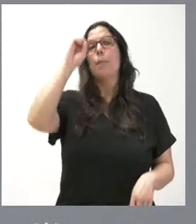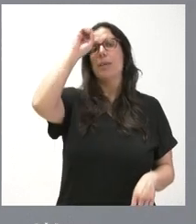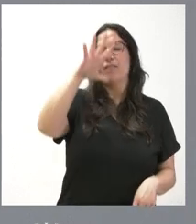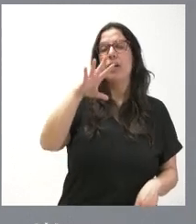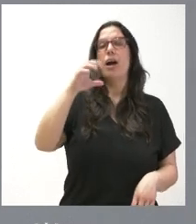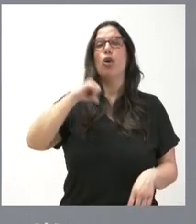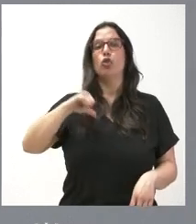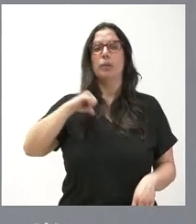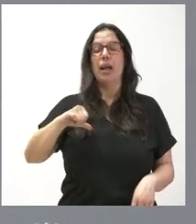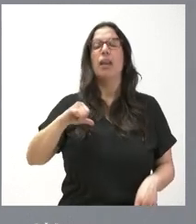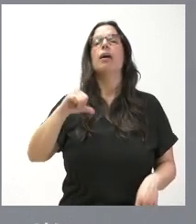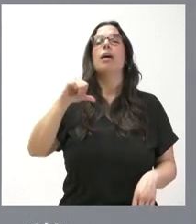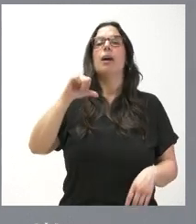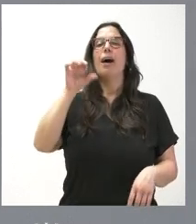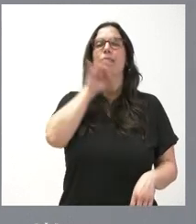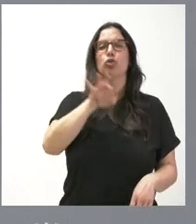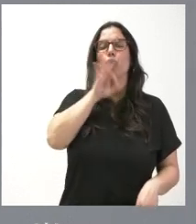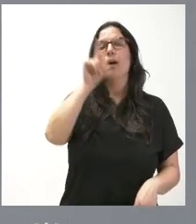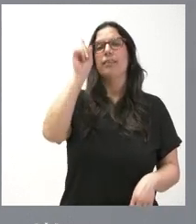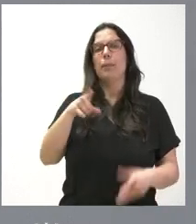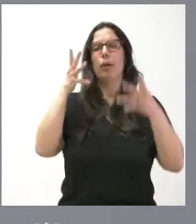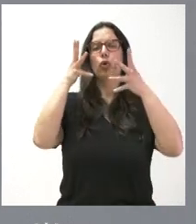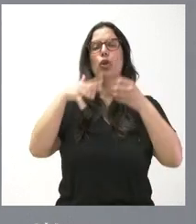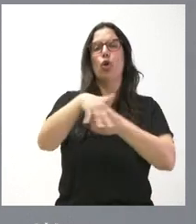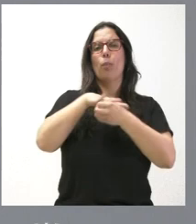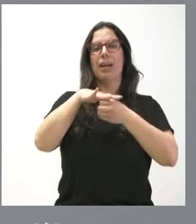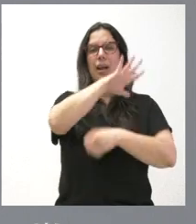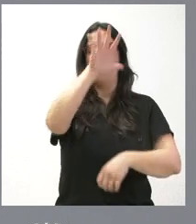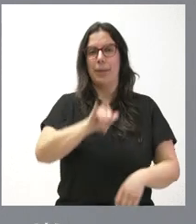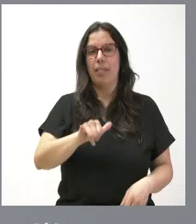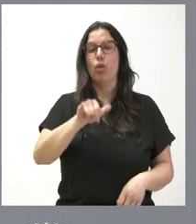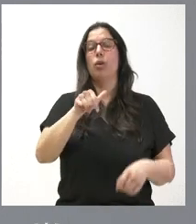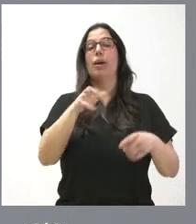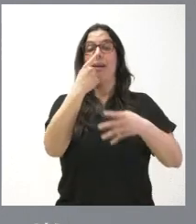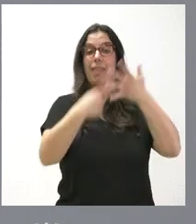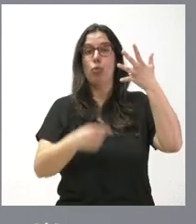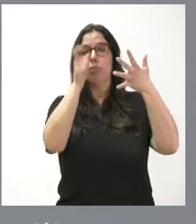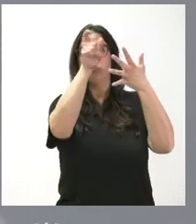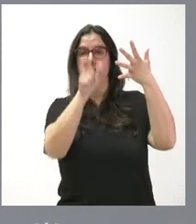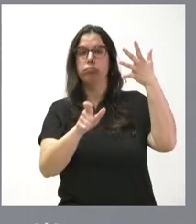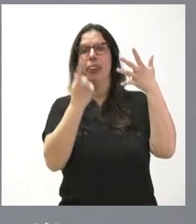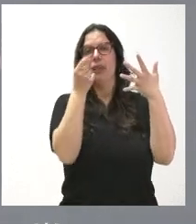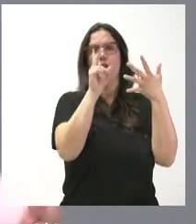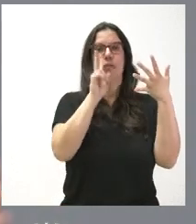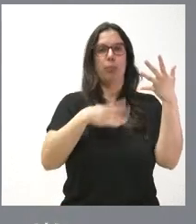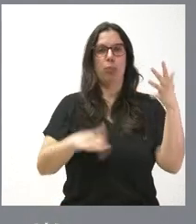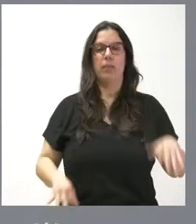Órbigo, Astorga, así como el Consejo Comarcal del Bierzo. Tienen ustedes la cantidad que corresponde a cada uno de ellos.